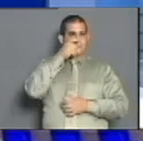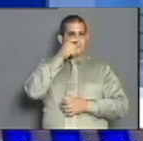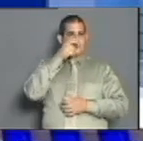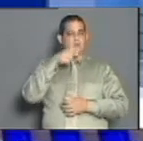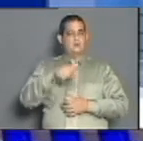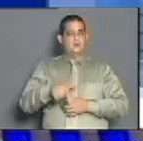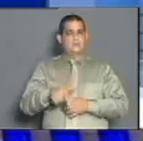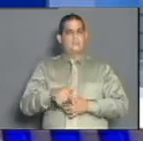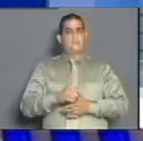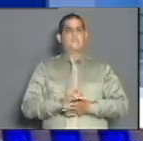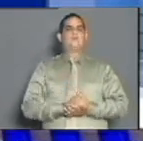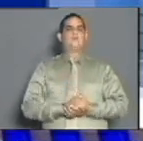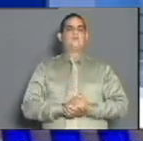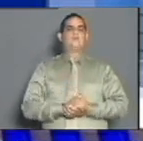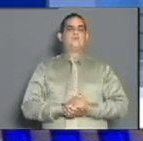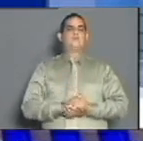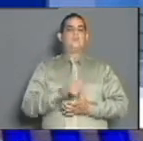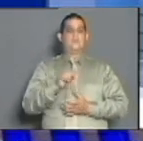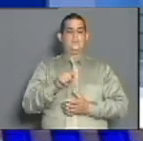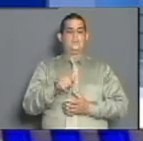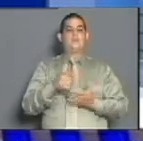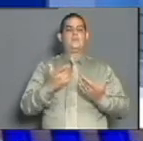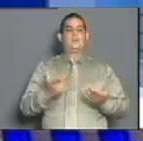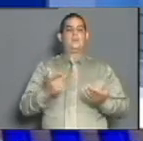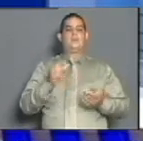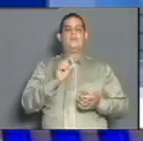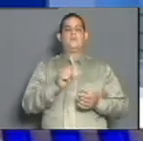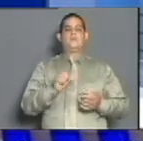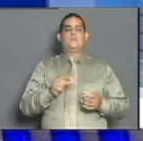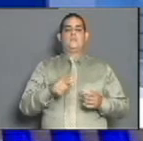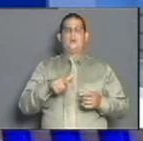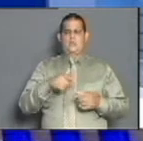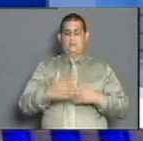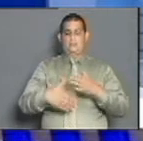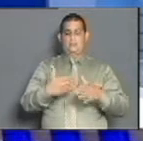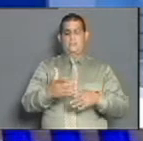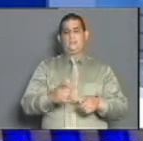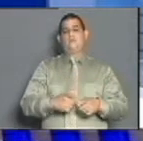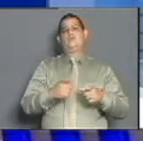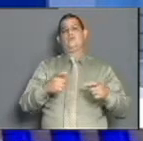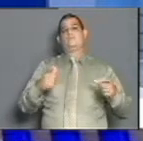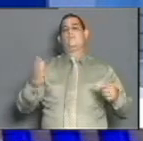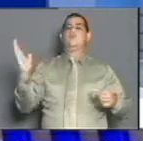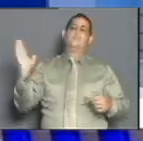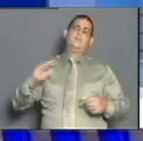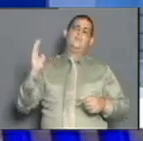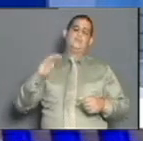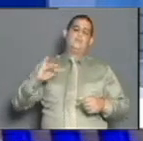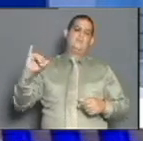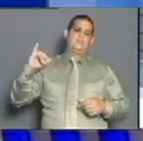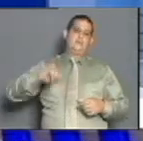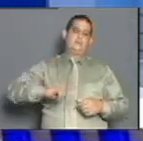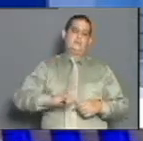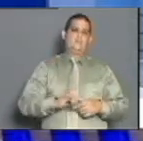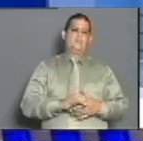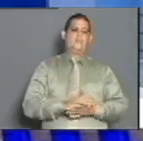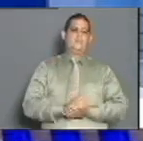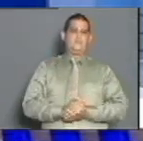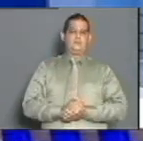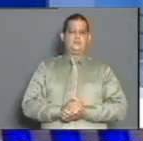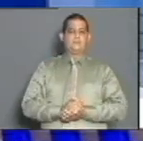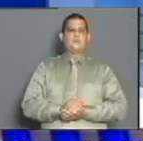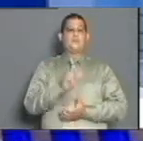en vigilancia extranjeros 43. Esta cifra de viajeros extranjeros debe incrementarse cuando sigan avanzando los vuelos a nuestra provincia.